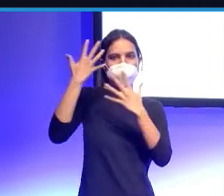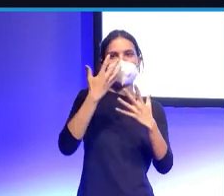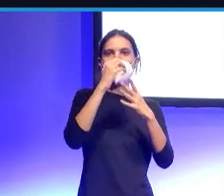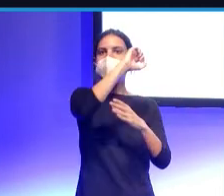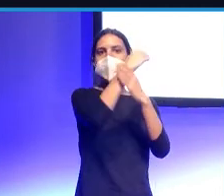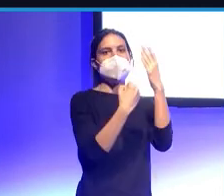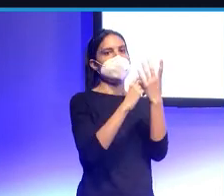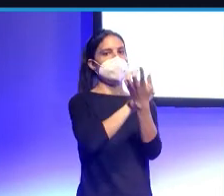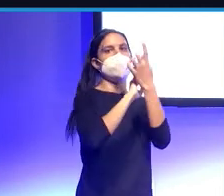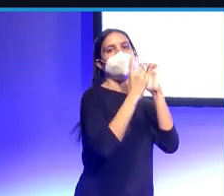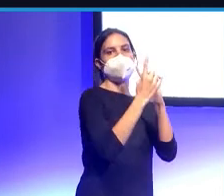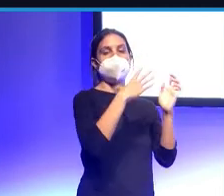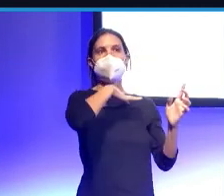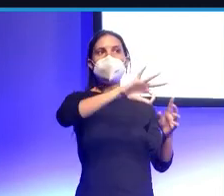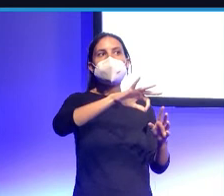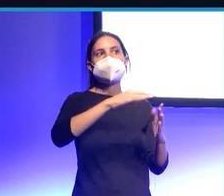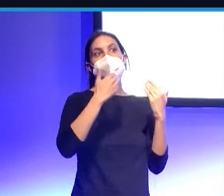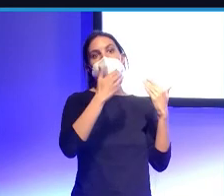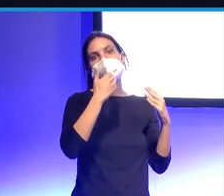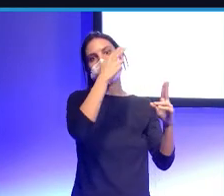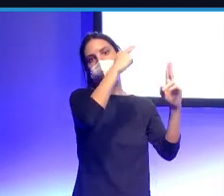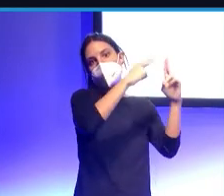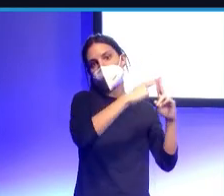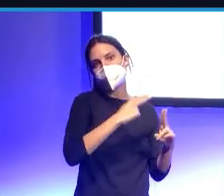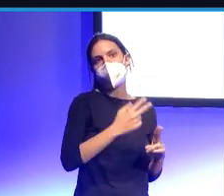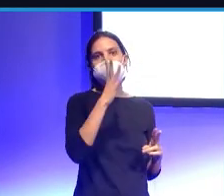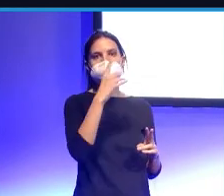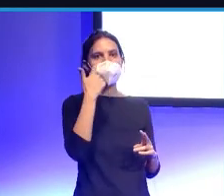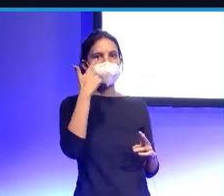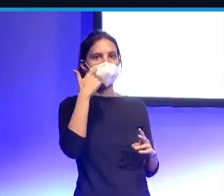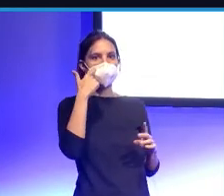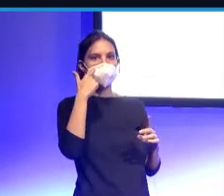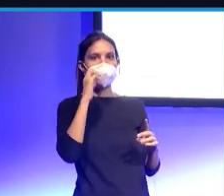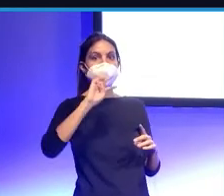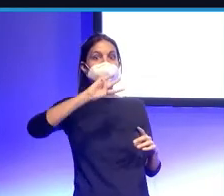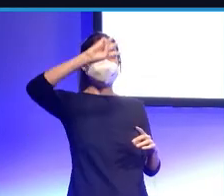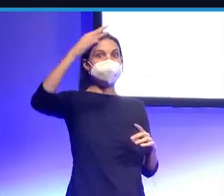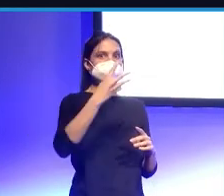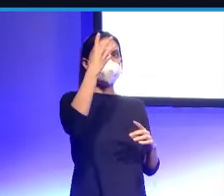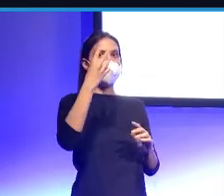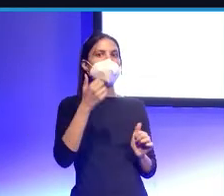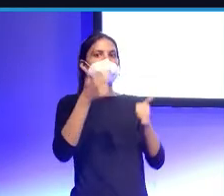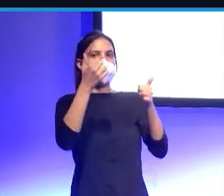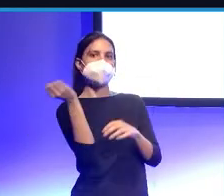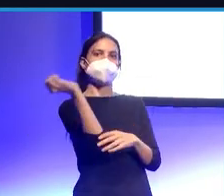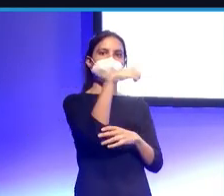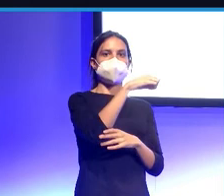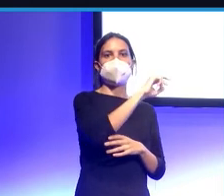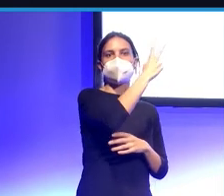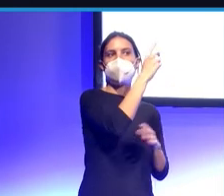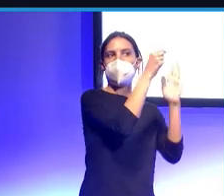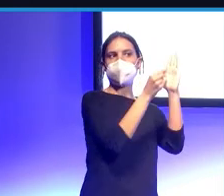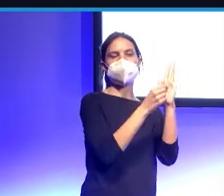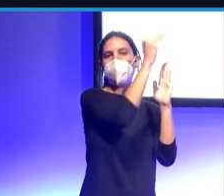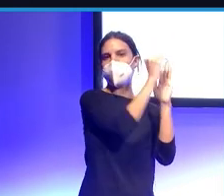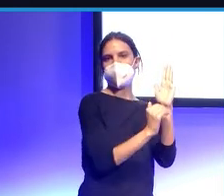por culpa, quizá, de los datos, ¿no? Y vemos que ahora se tiran muchos más triples que tiros de dos, pues algunos nos culpan